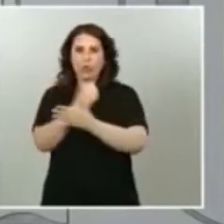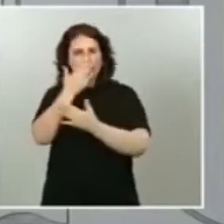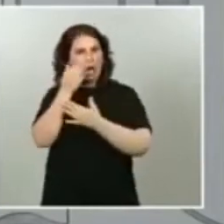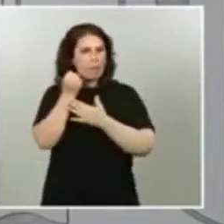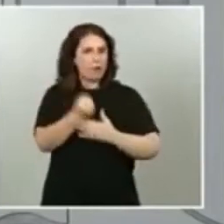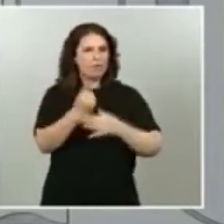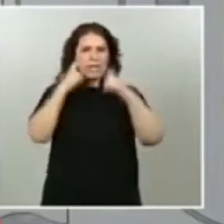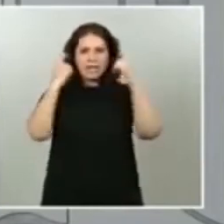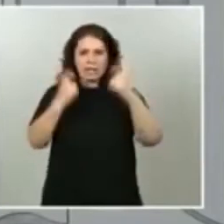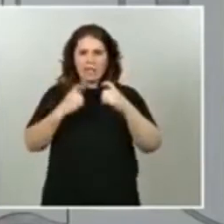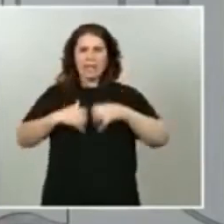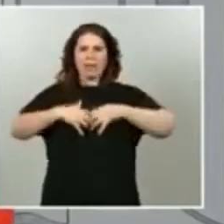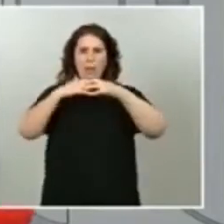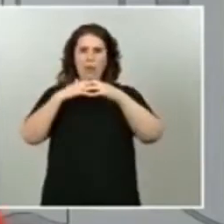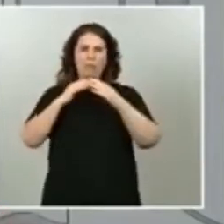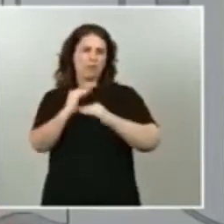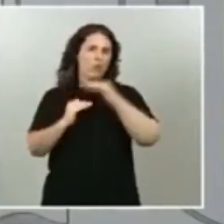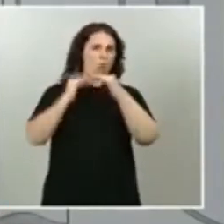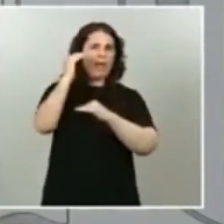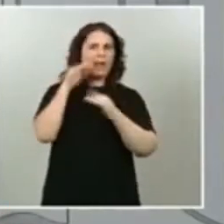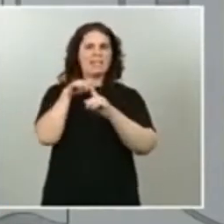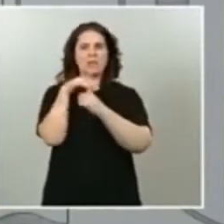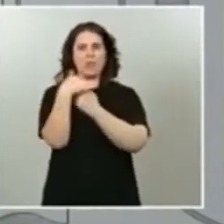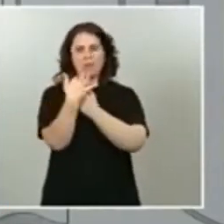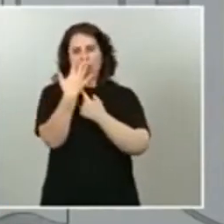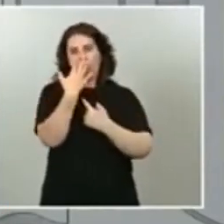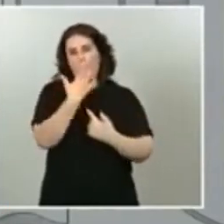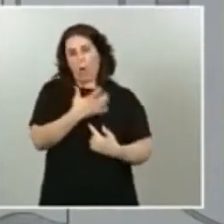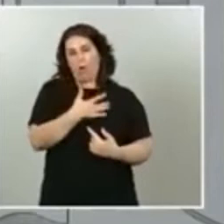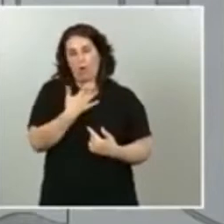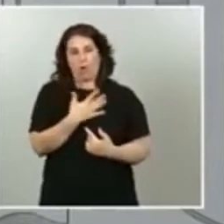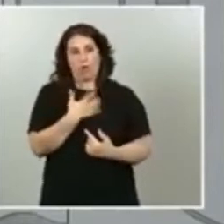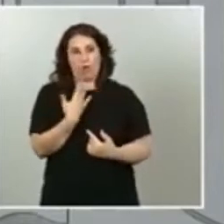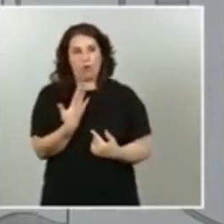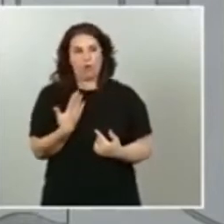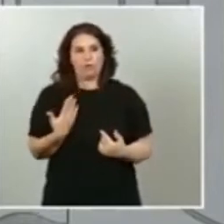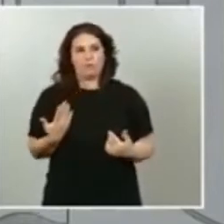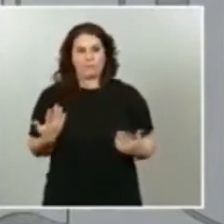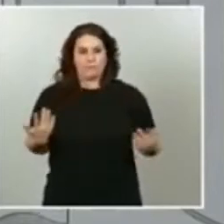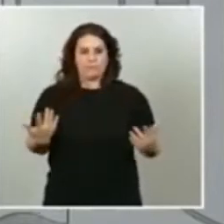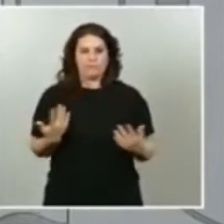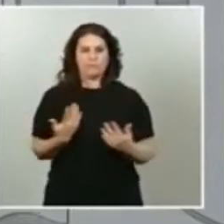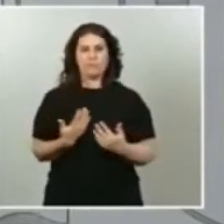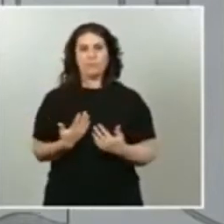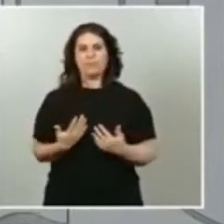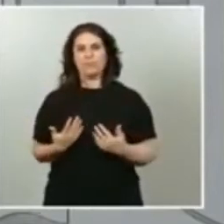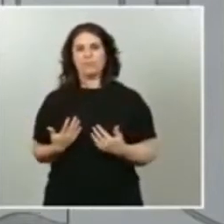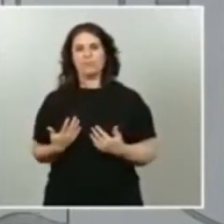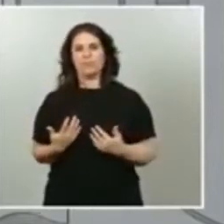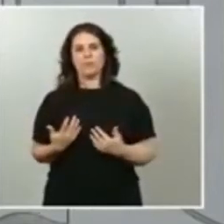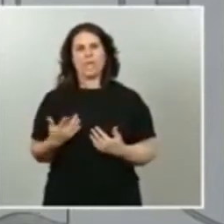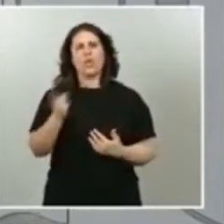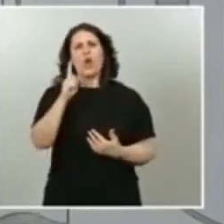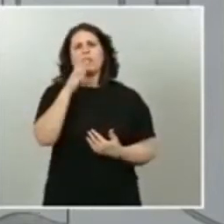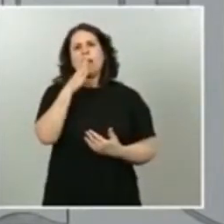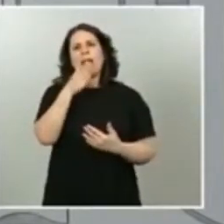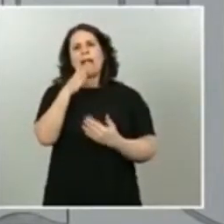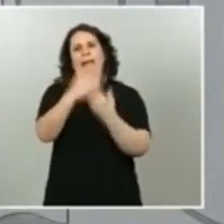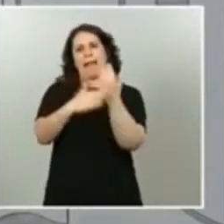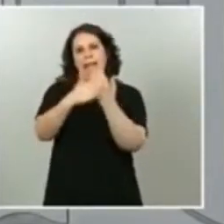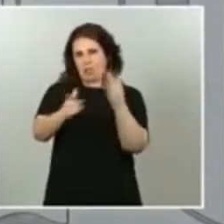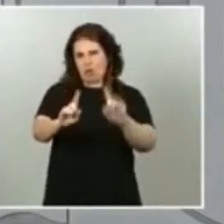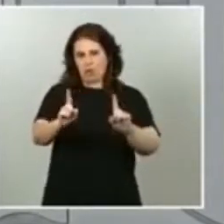una situación en la que, desgraciadamente, y evidentemente no es alivio ni es consuelo, nos encontramos